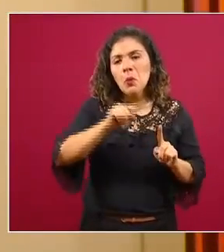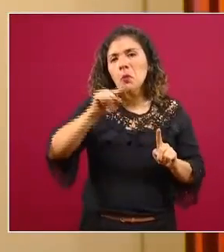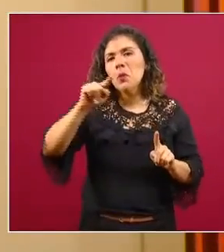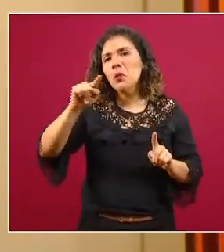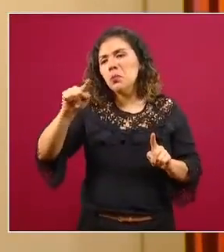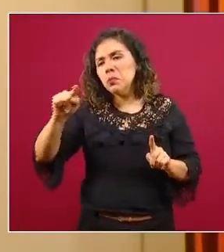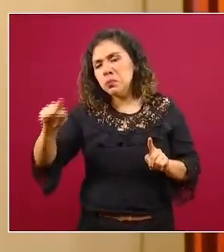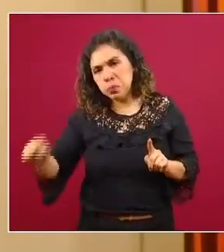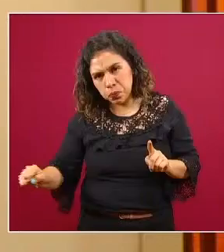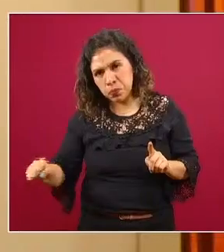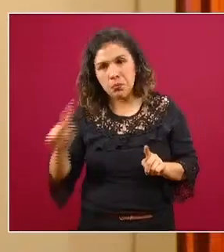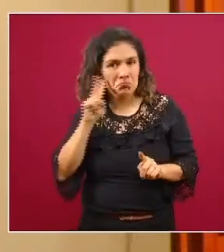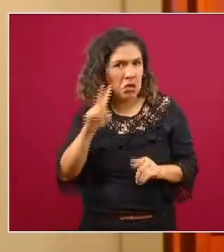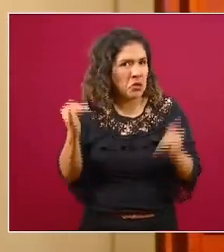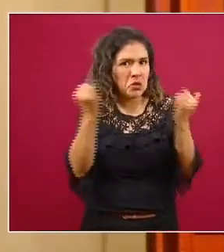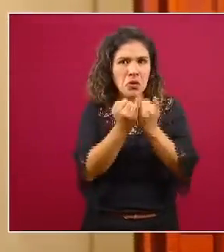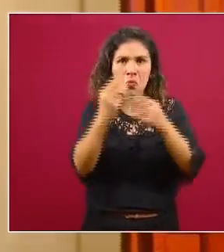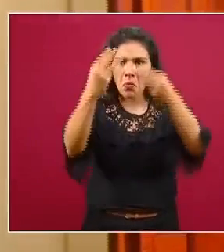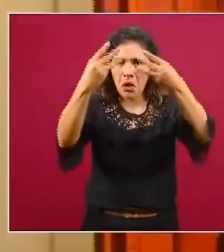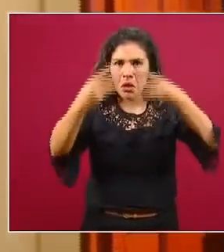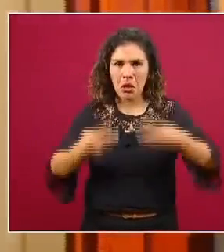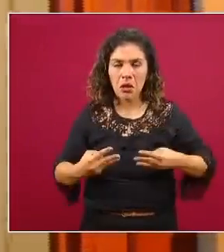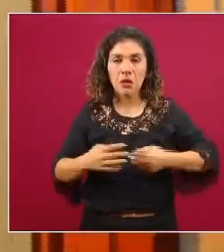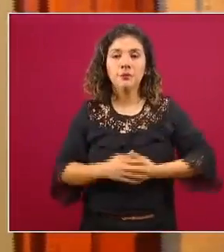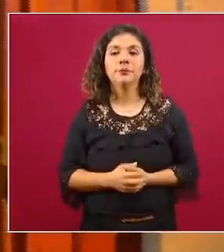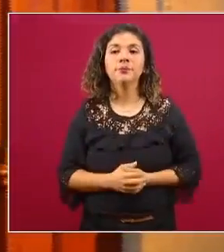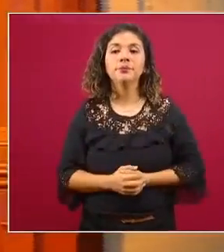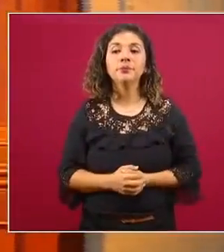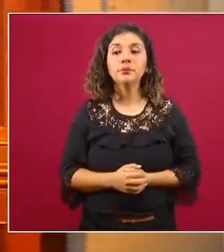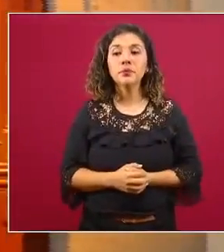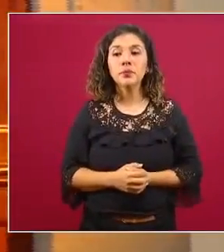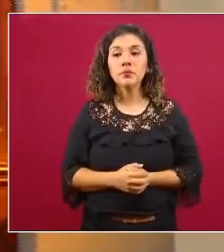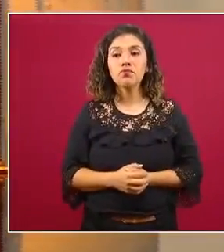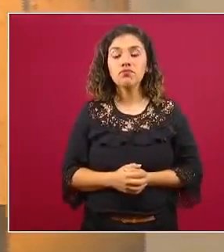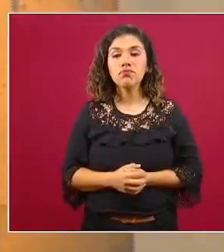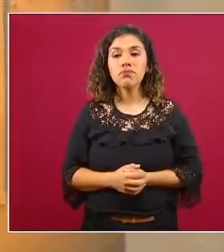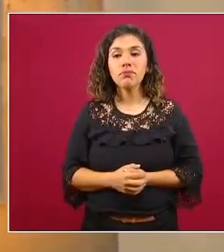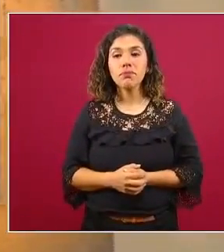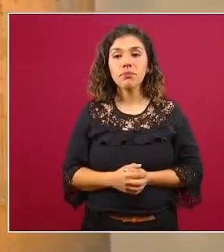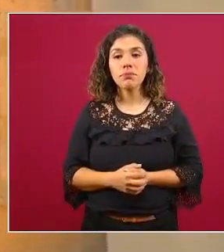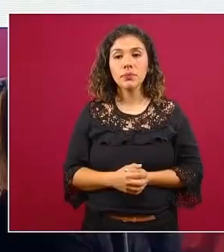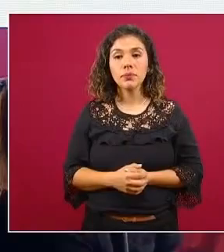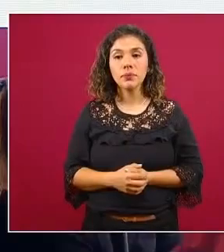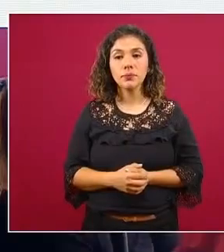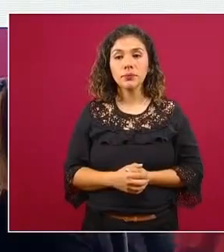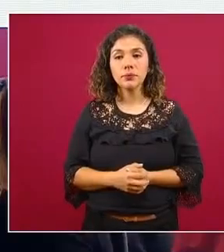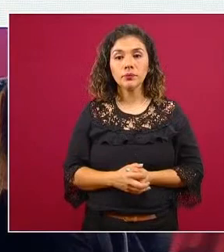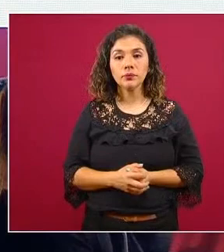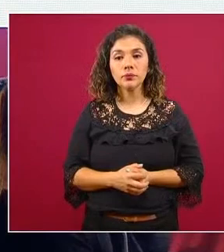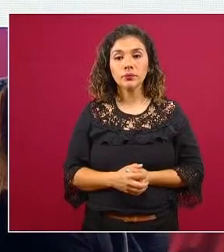estabilizó y comenzó a bajar tendencia que se mantiene repito hasta el momento si me dan la siguiente por favor